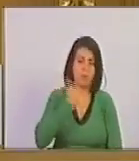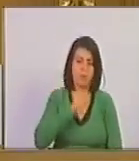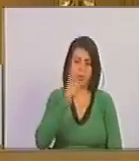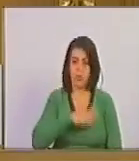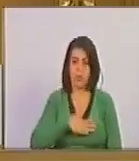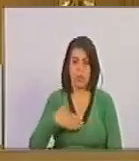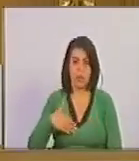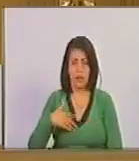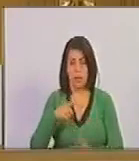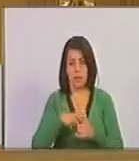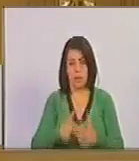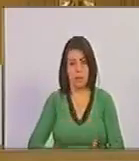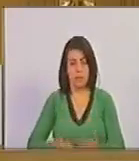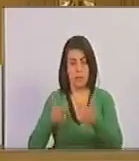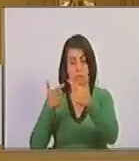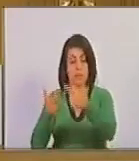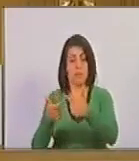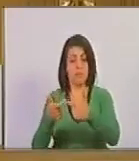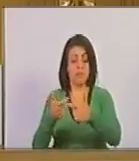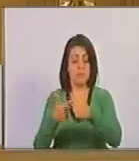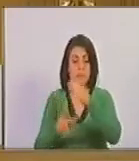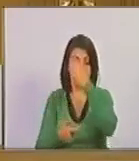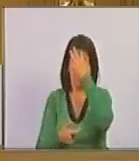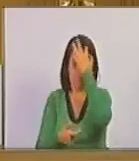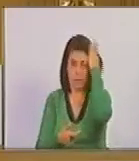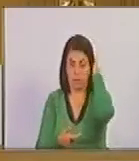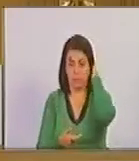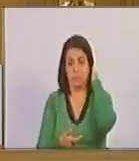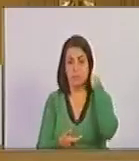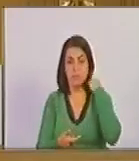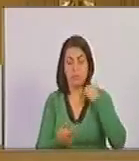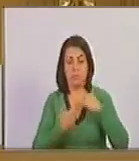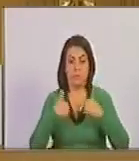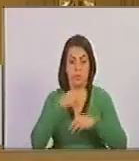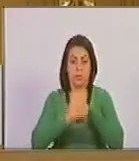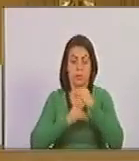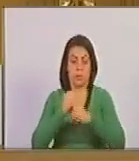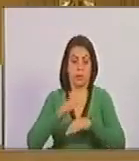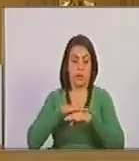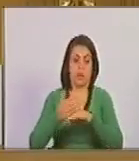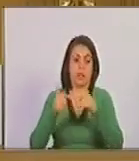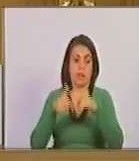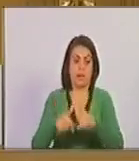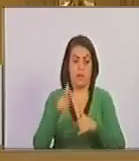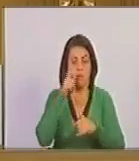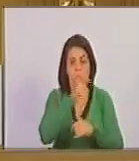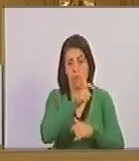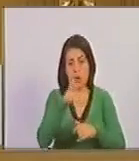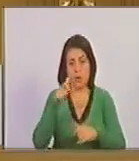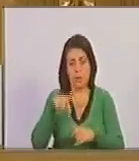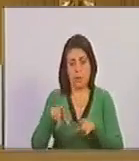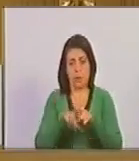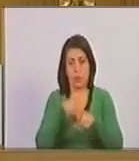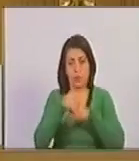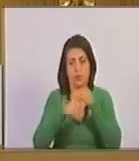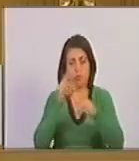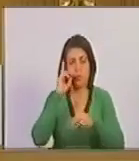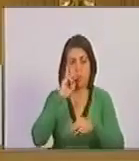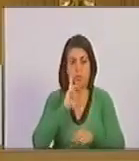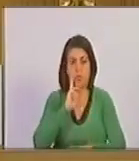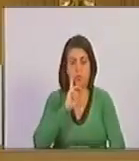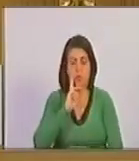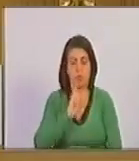quisieron entregar su fusil. Quiero decir que para nosotros, este pueblo, como lo hizo Bolívar,